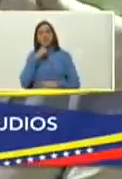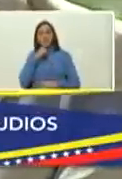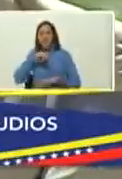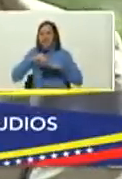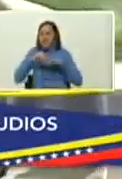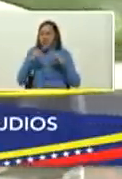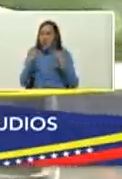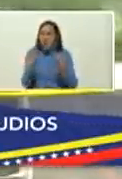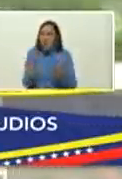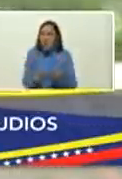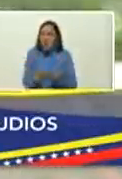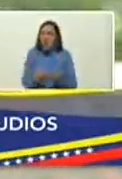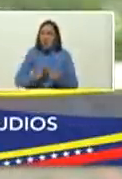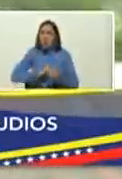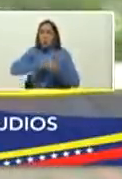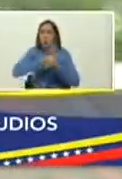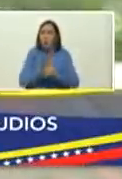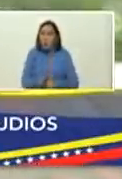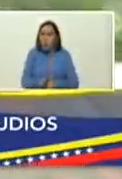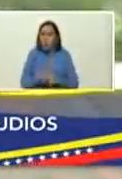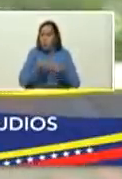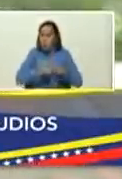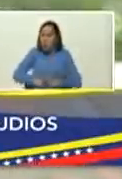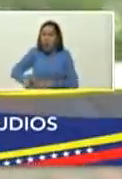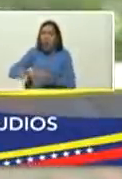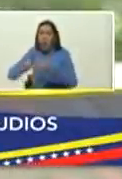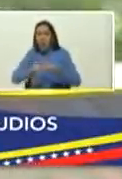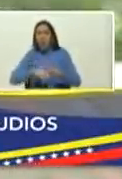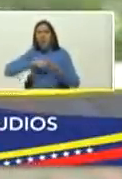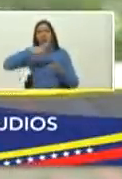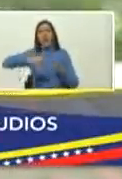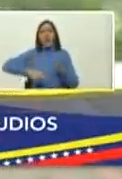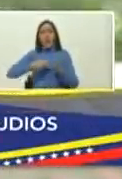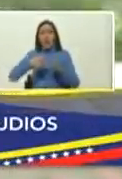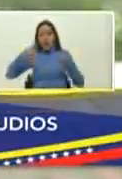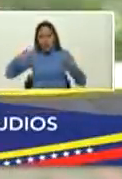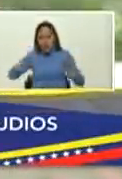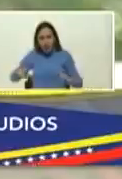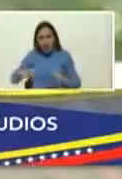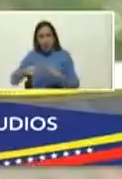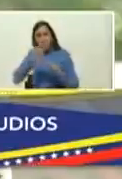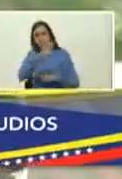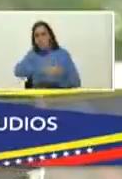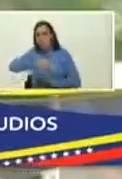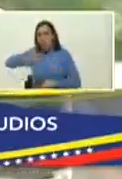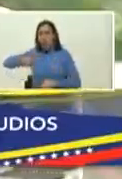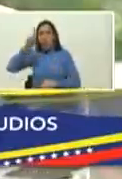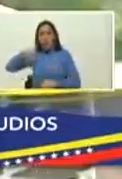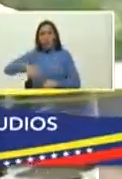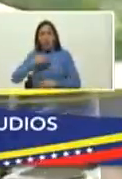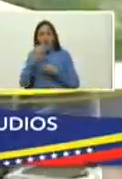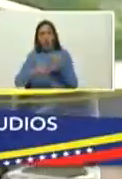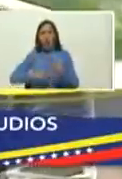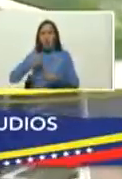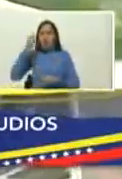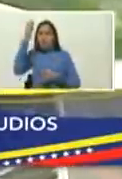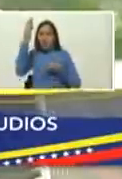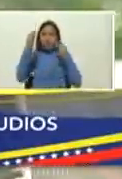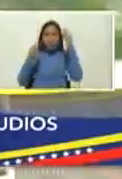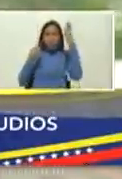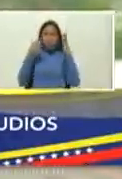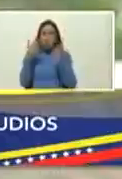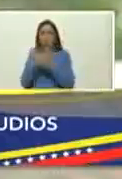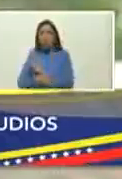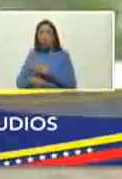mundo plena pandemia espacios para la recreación el encuentro y la construcción de pensamiento y de